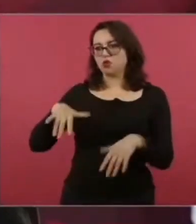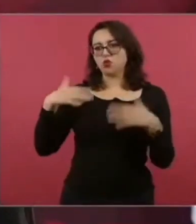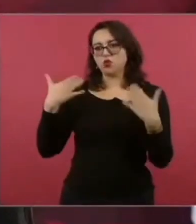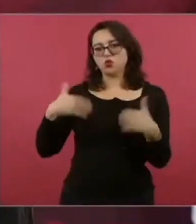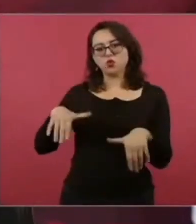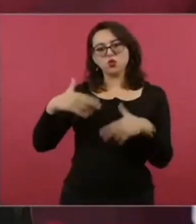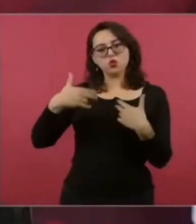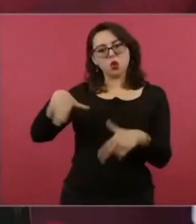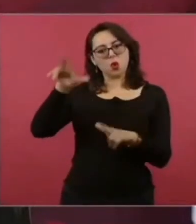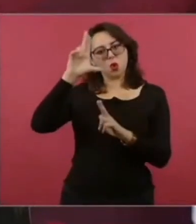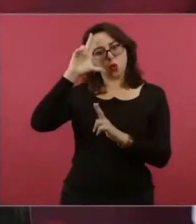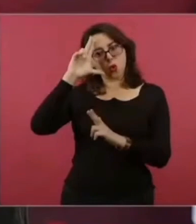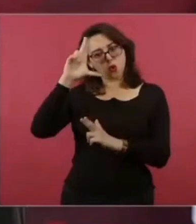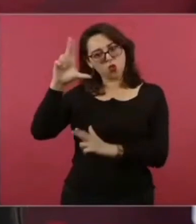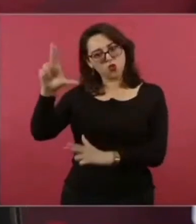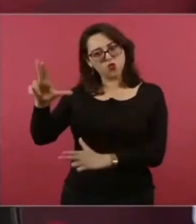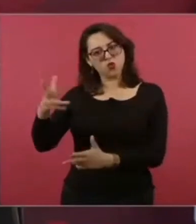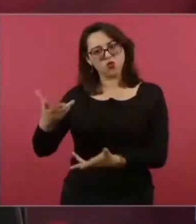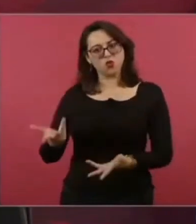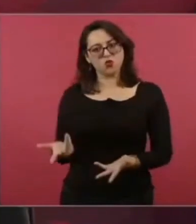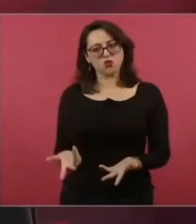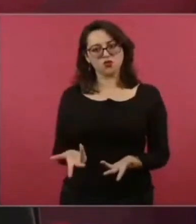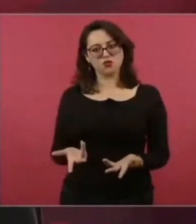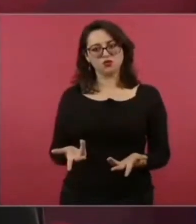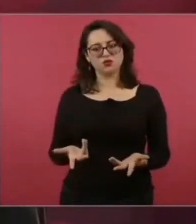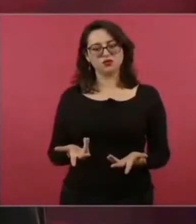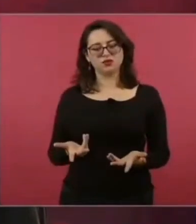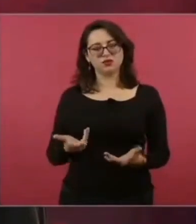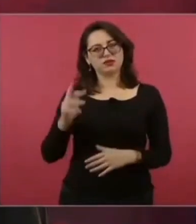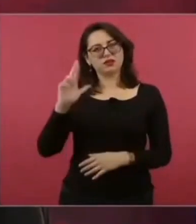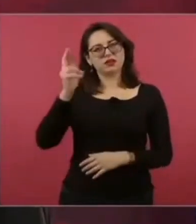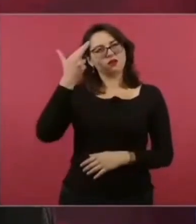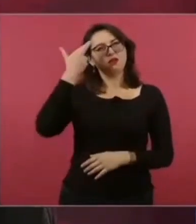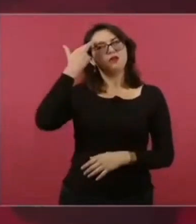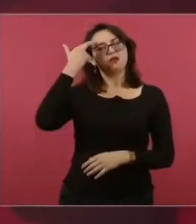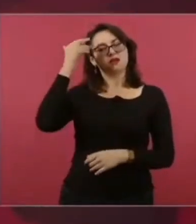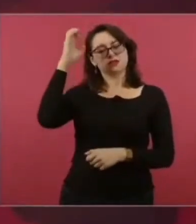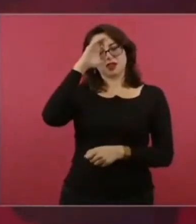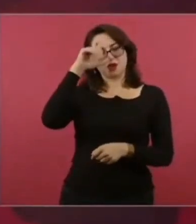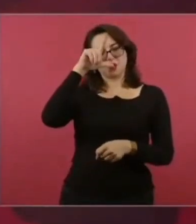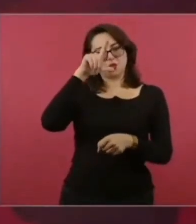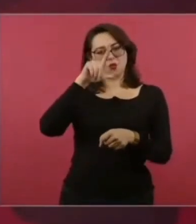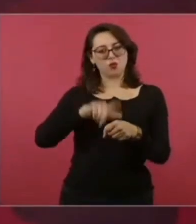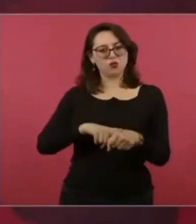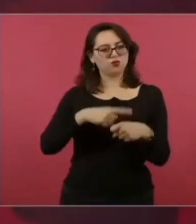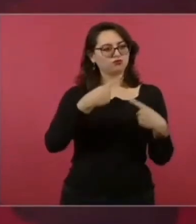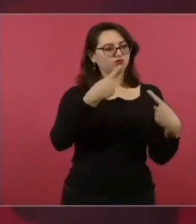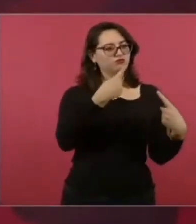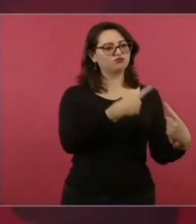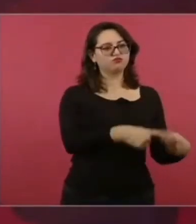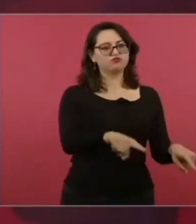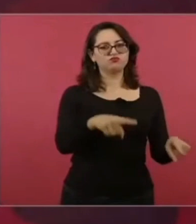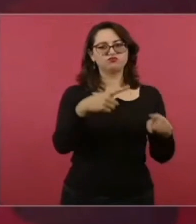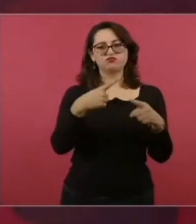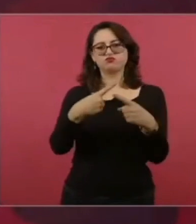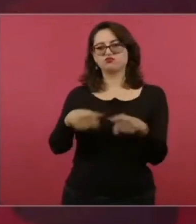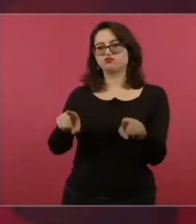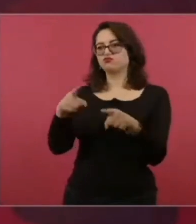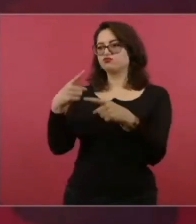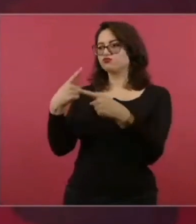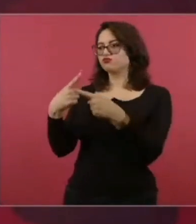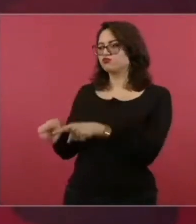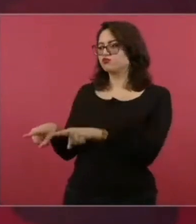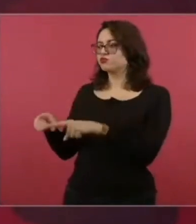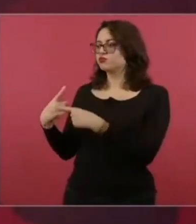a las culturas, a las grandes civilizaciones que florecieron